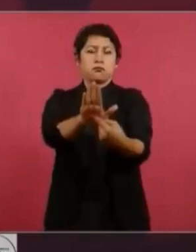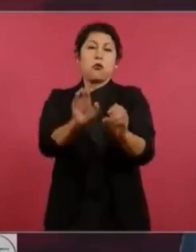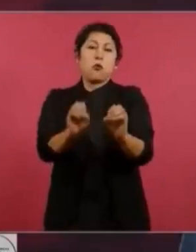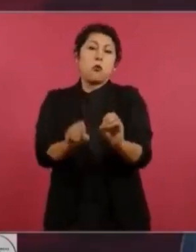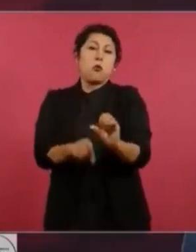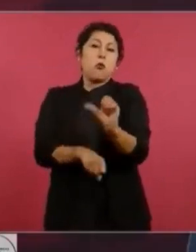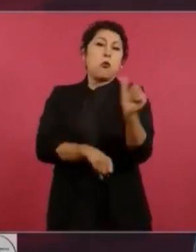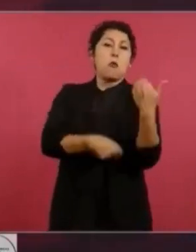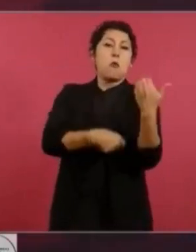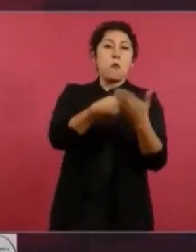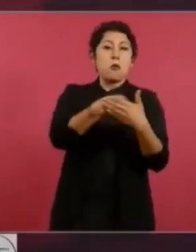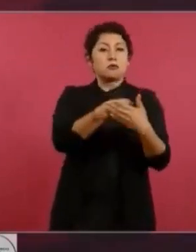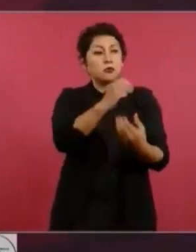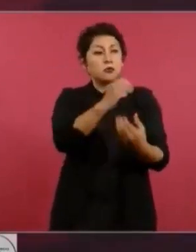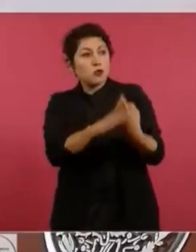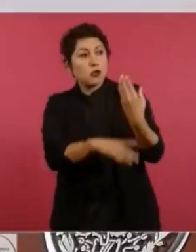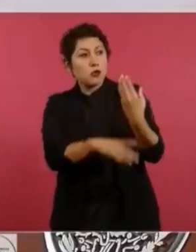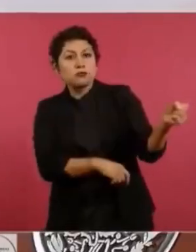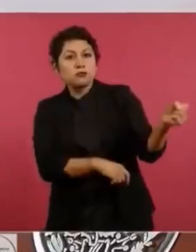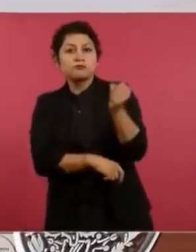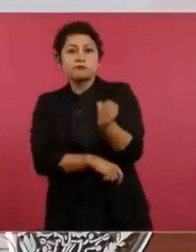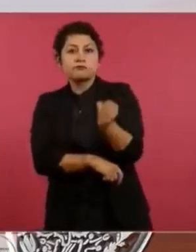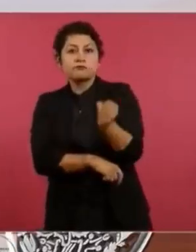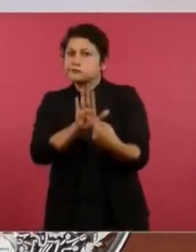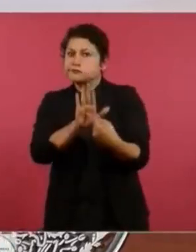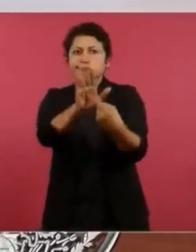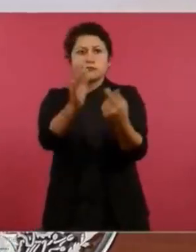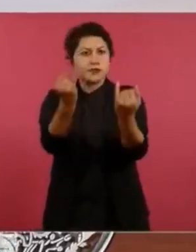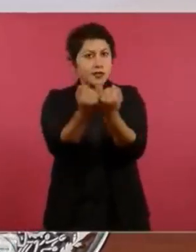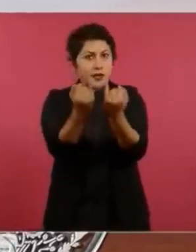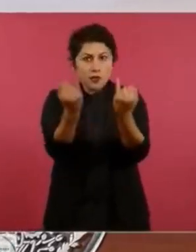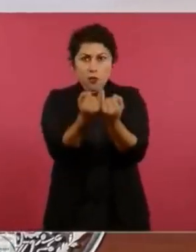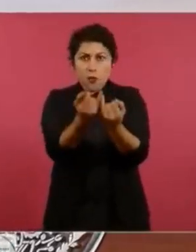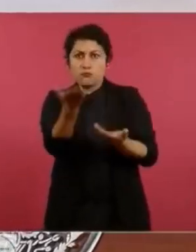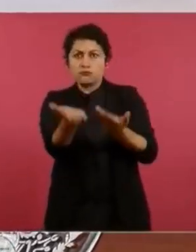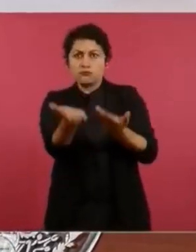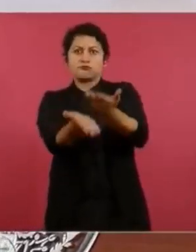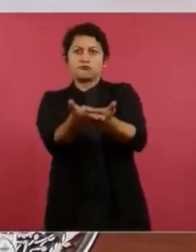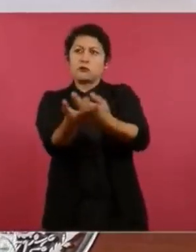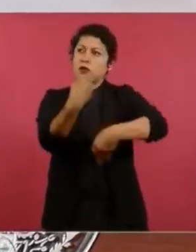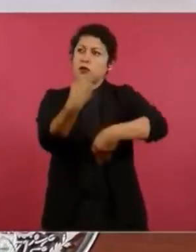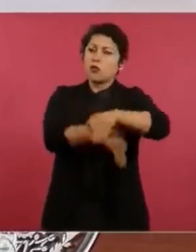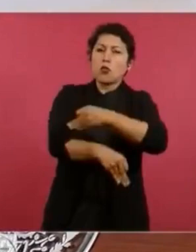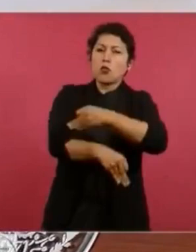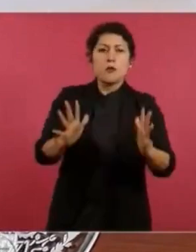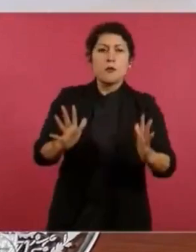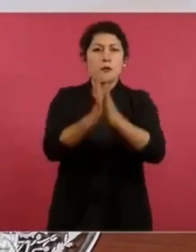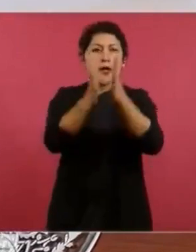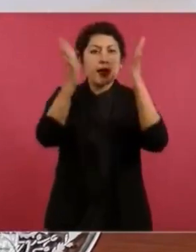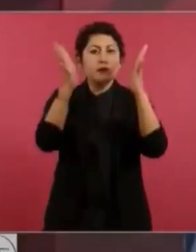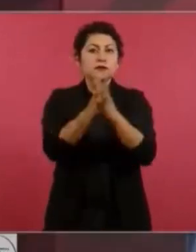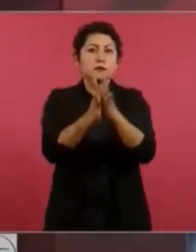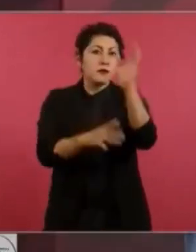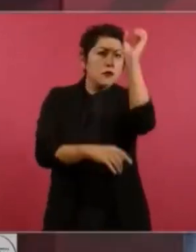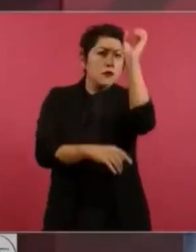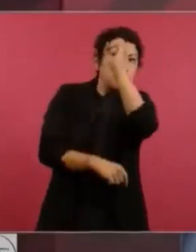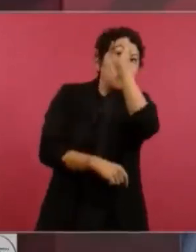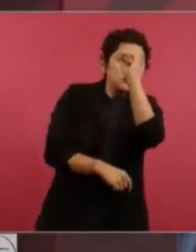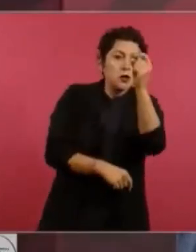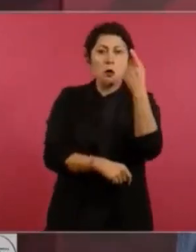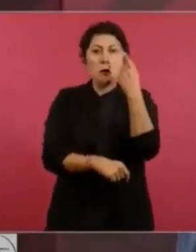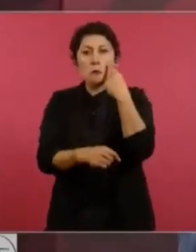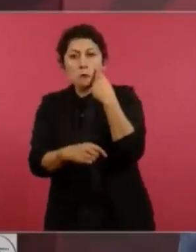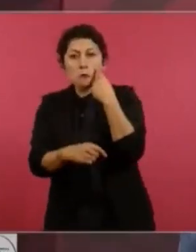Y que haya participación y que también se ajuste.